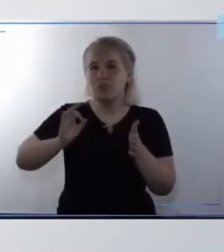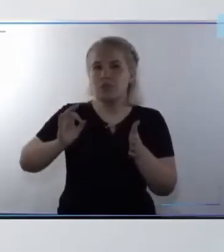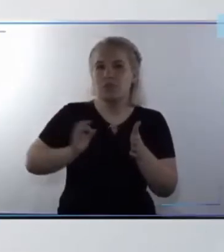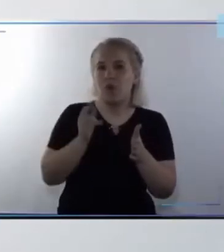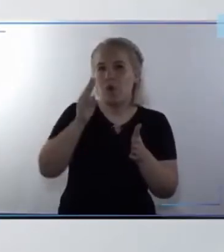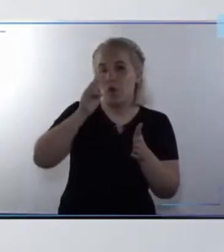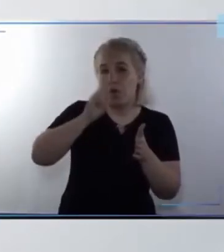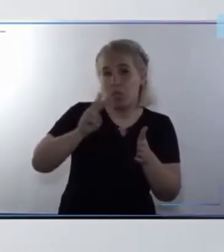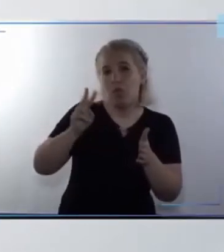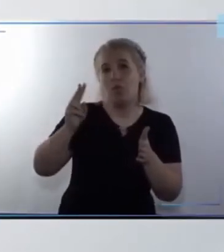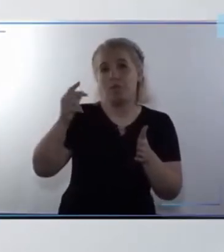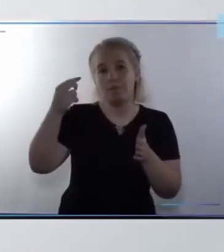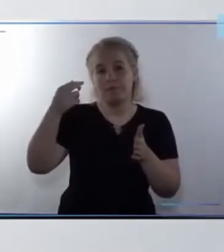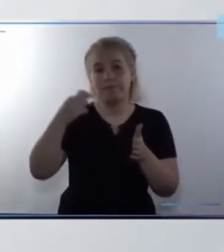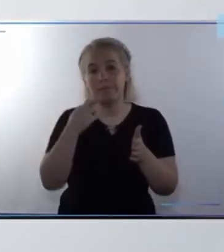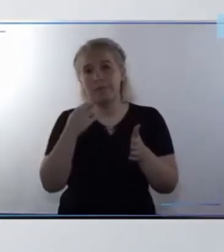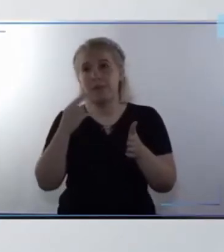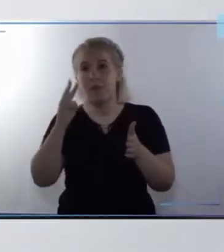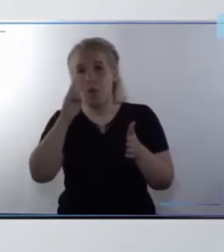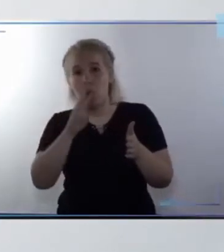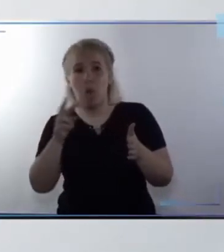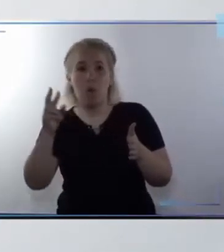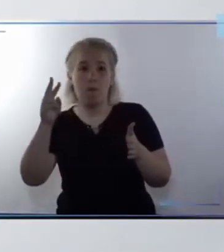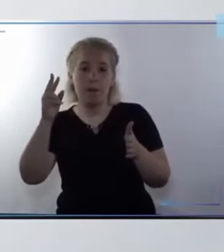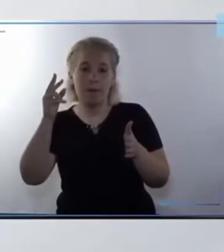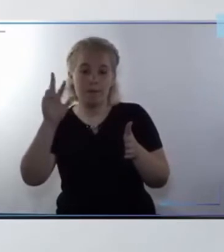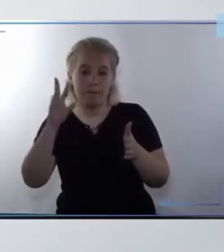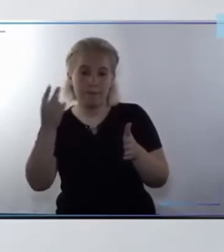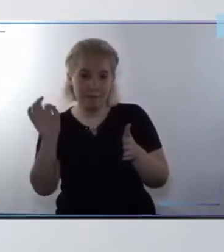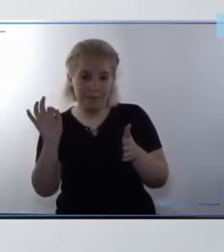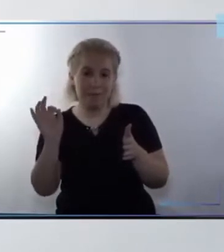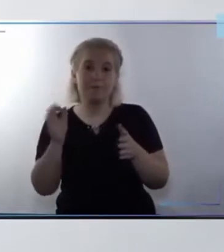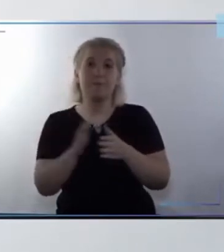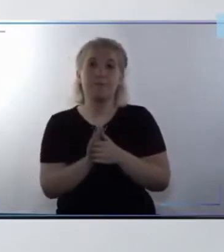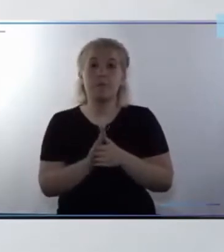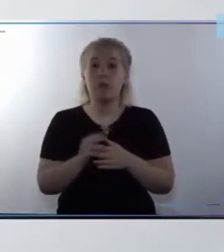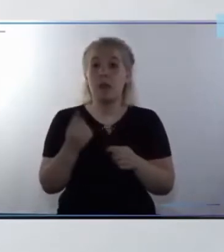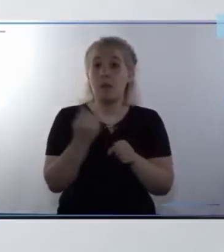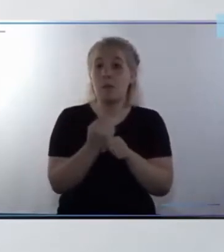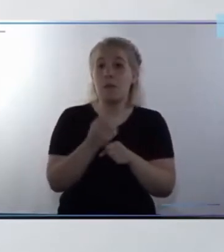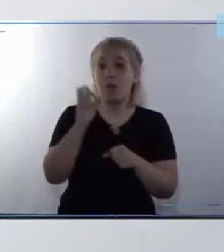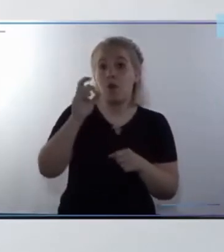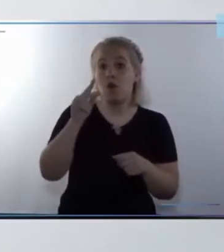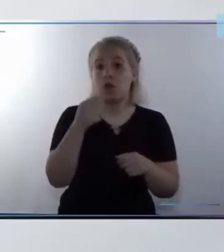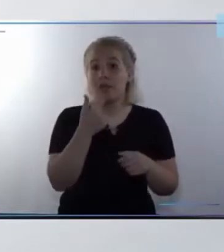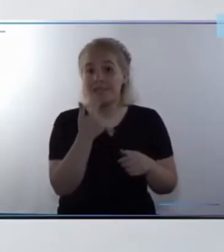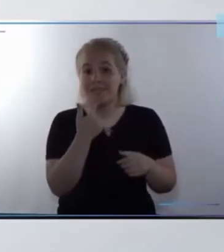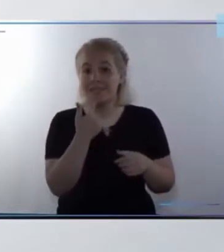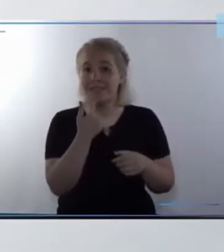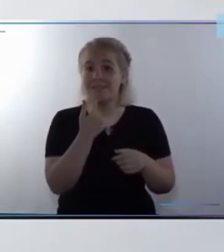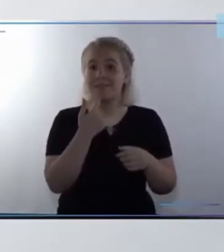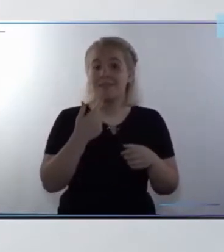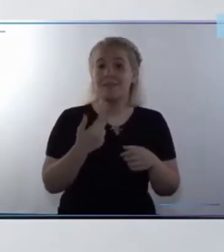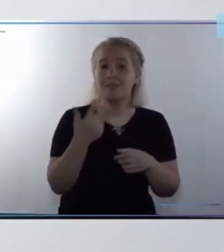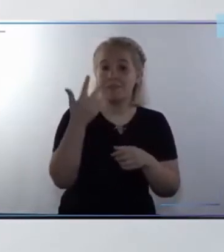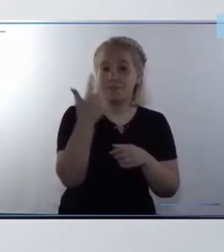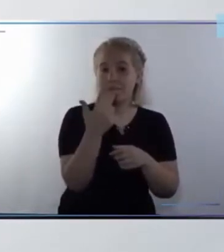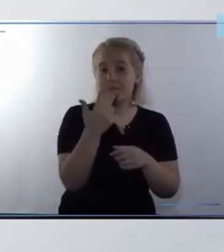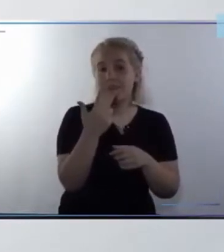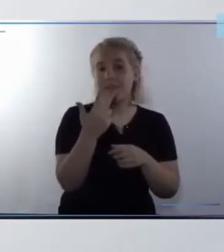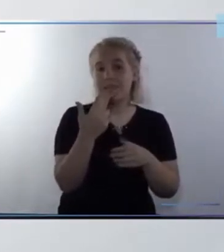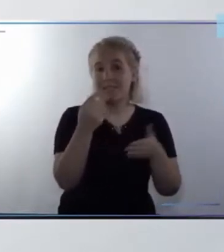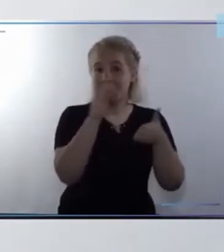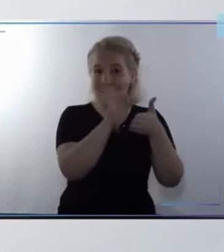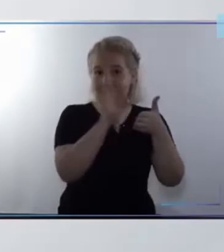2030. Bueno, en el ODS 11, primero vemos que en tres indicadores fundamentales, como